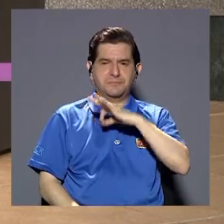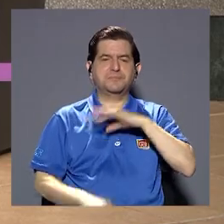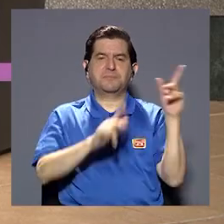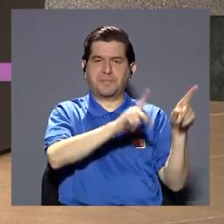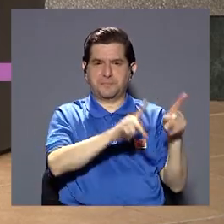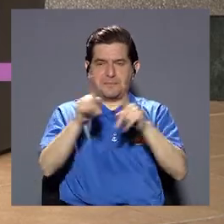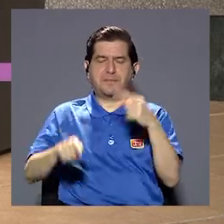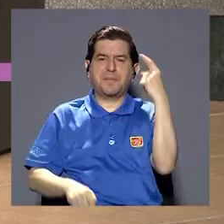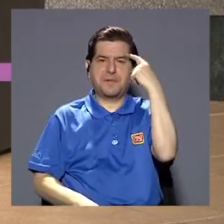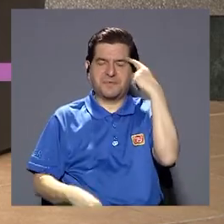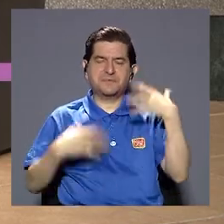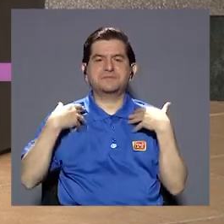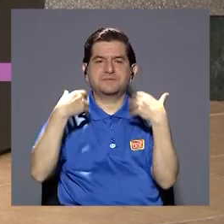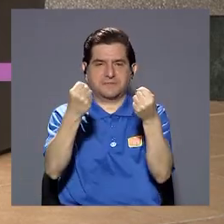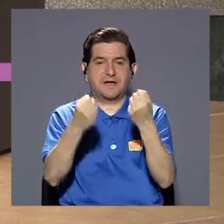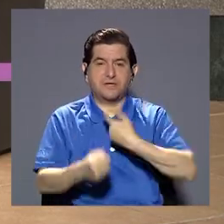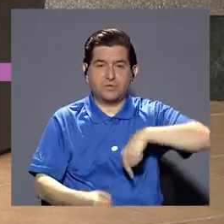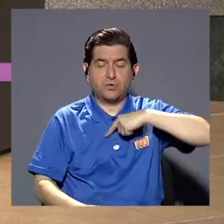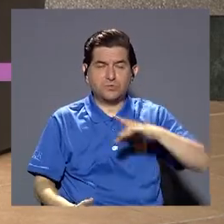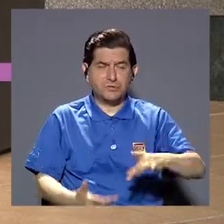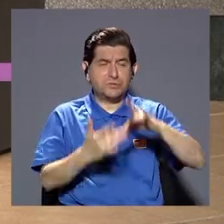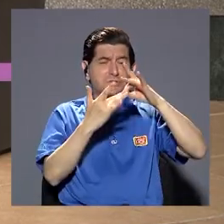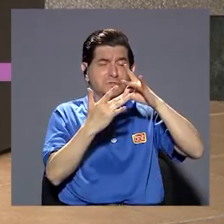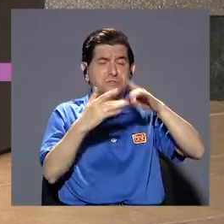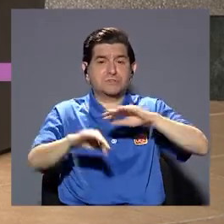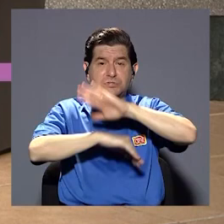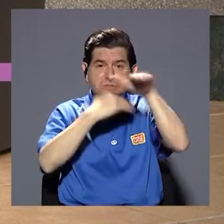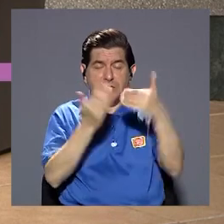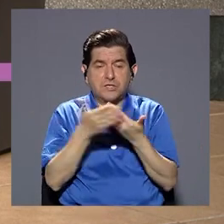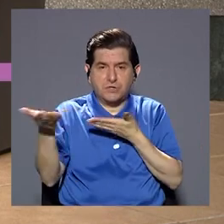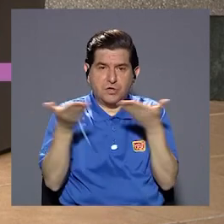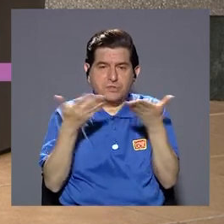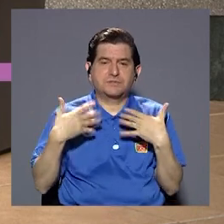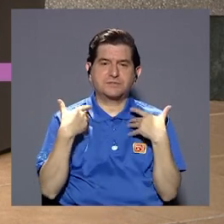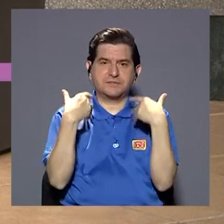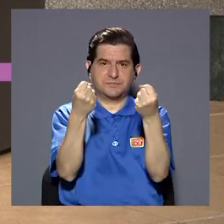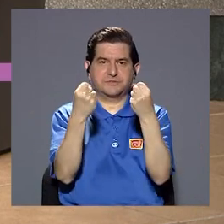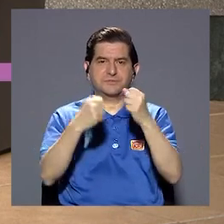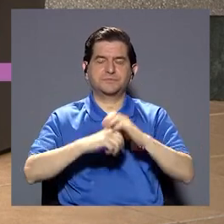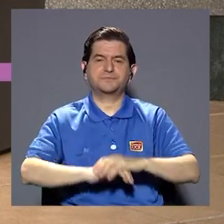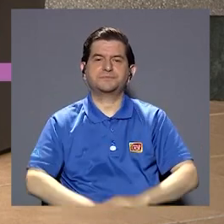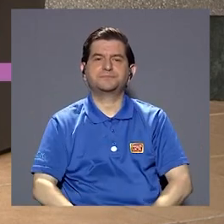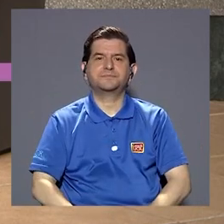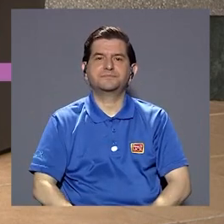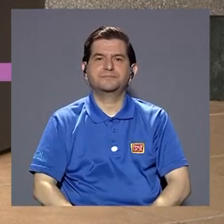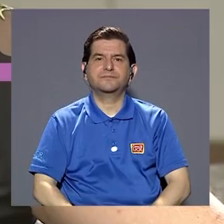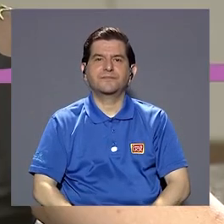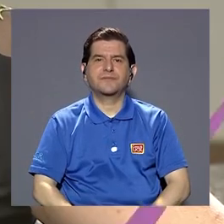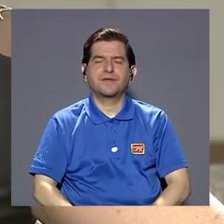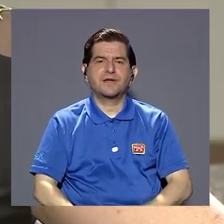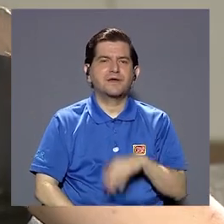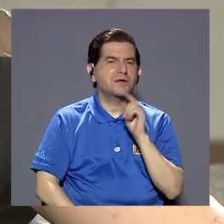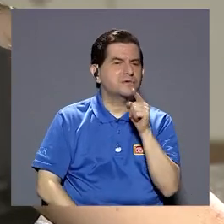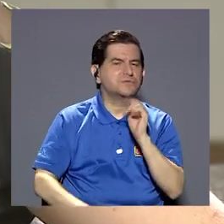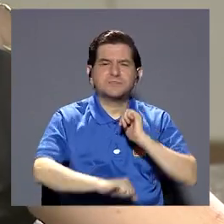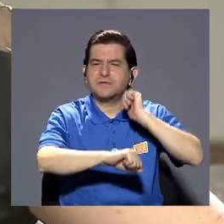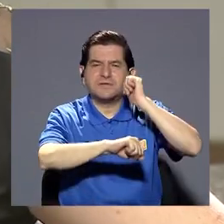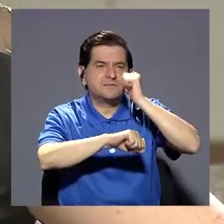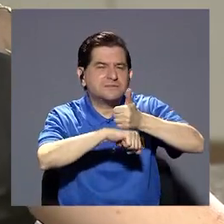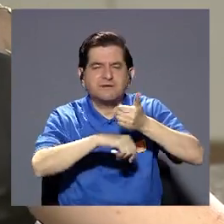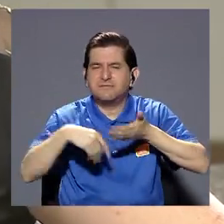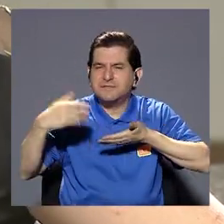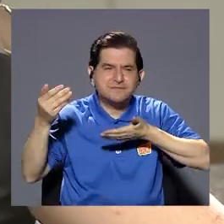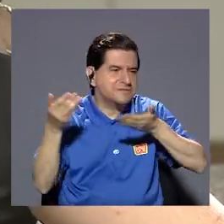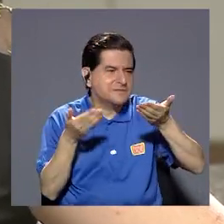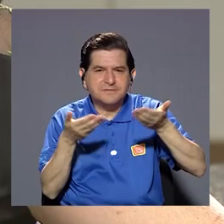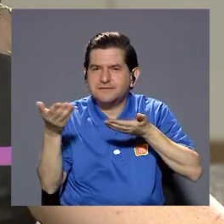siempre con el bienestar de la persona y pensando en salud porque somos muy especializados en todo lo que son servicios de salud como determinaron por